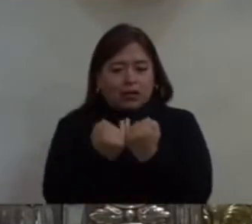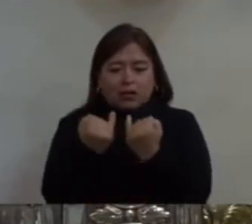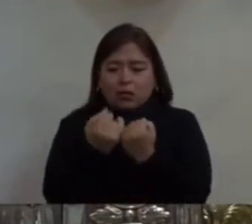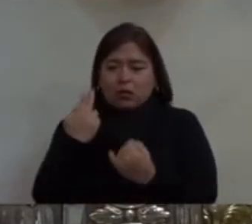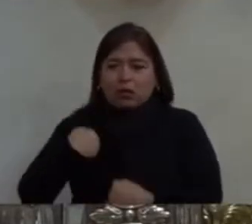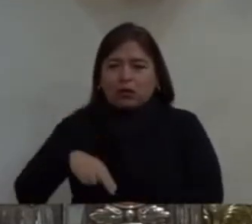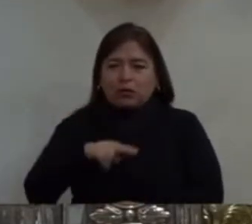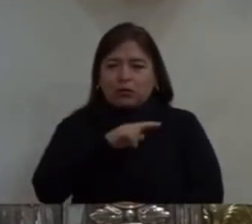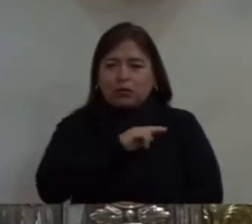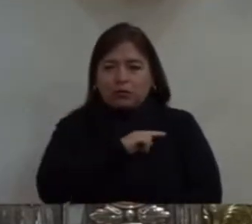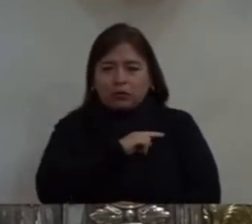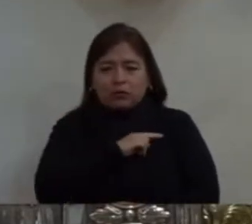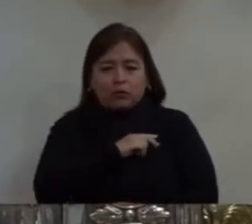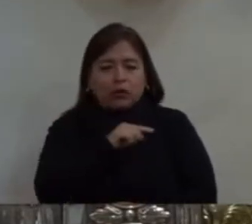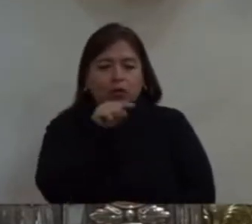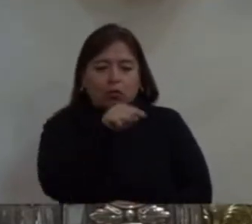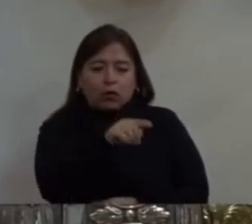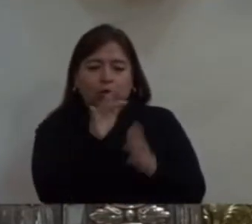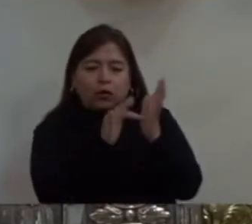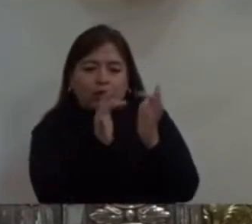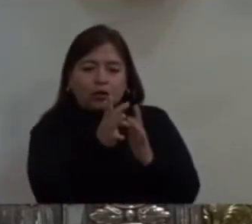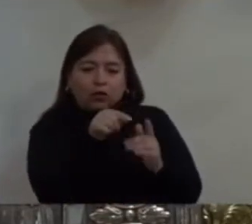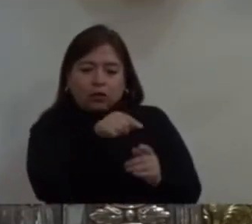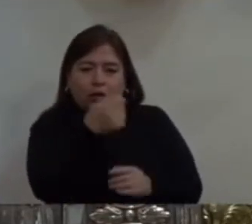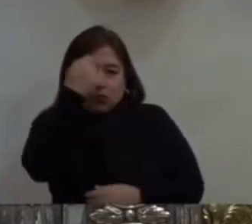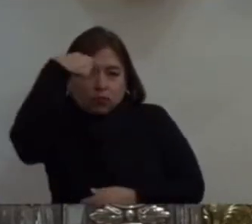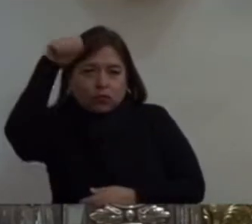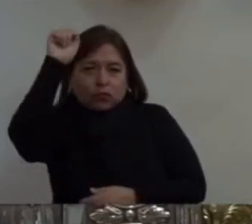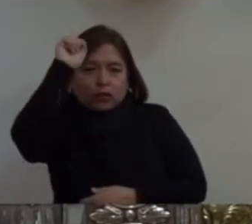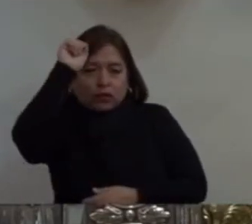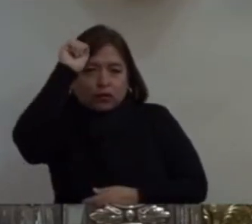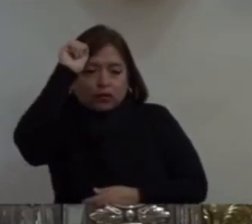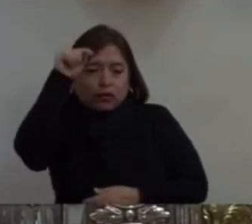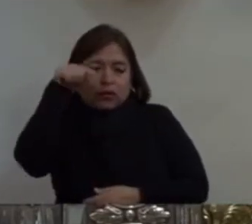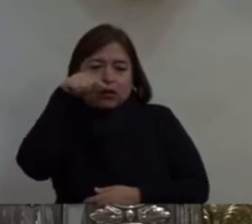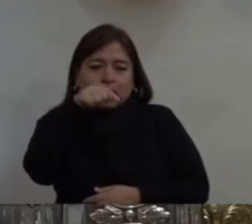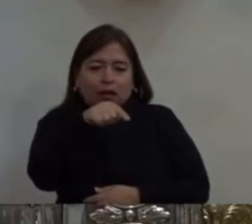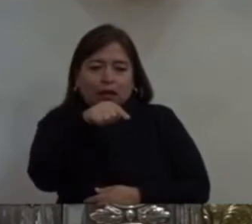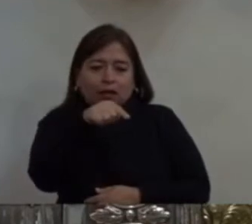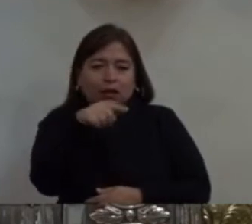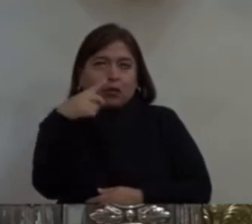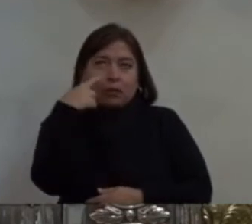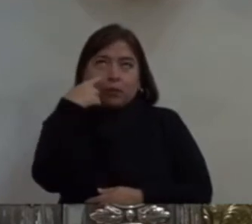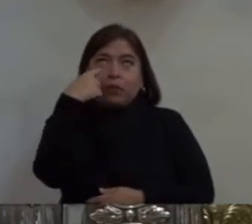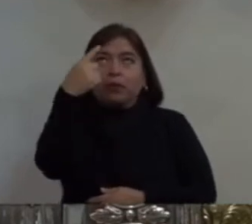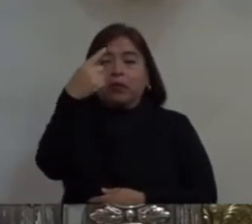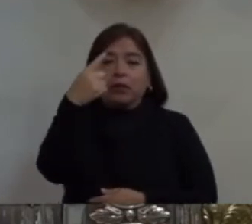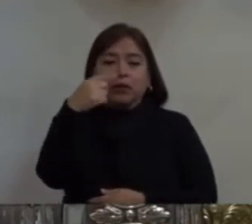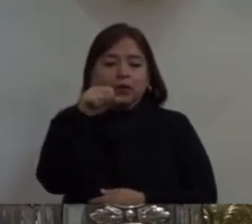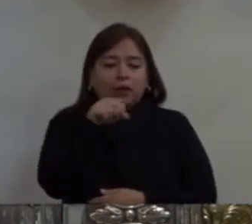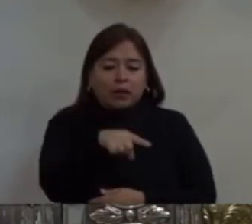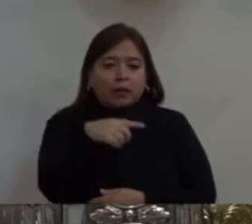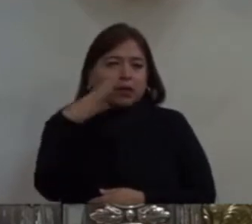Cuando Cristo fue bautizado, algo vio y algo escuchó.